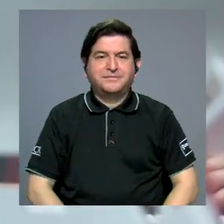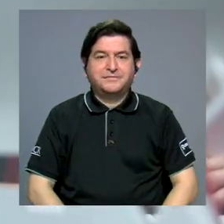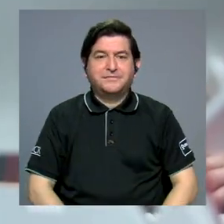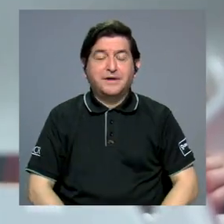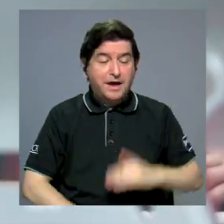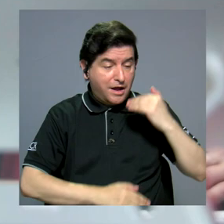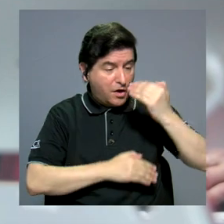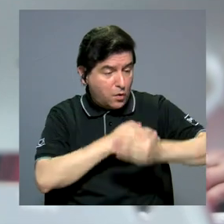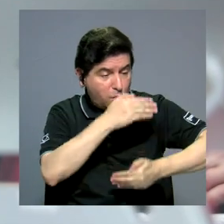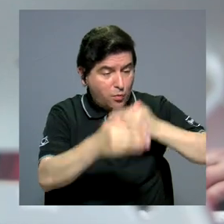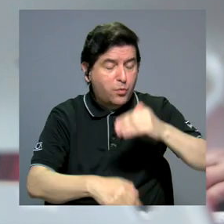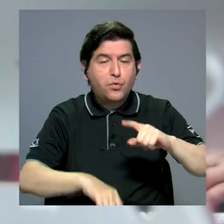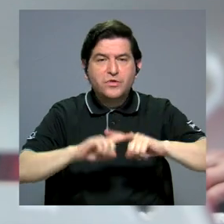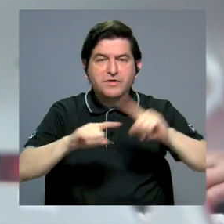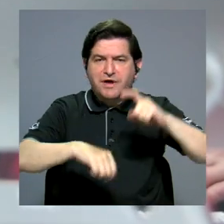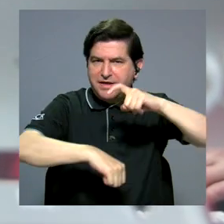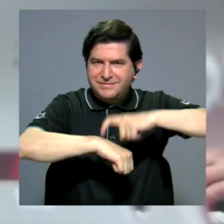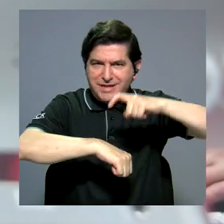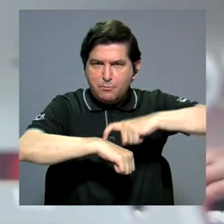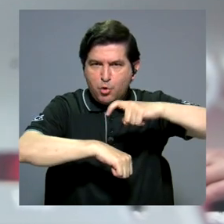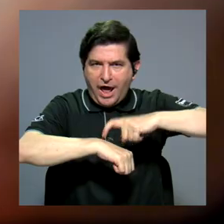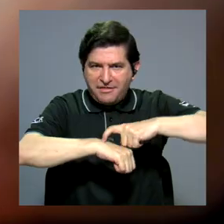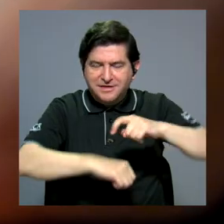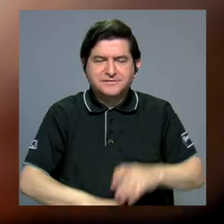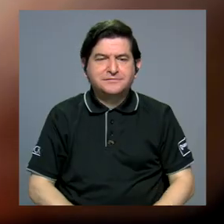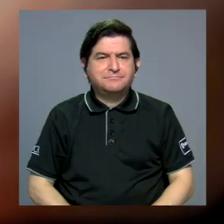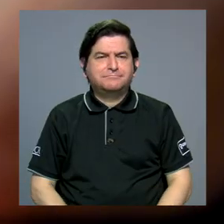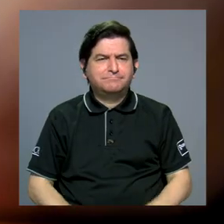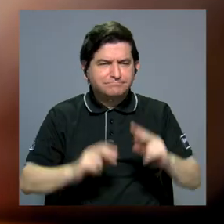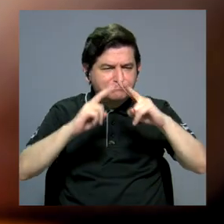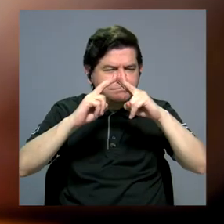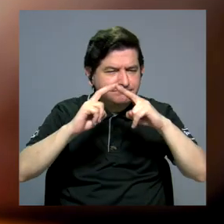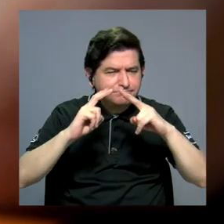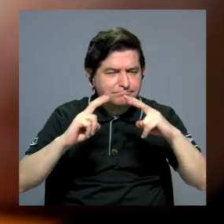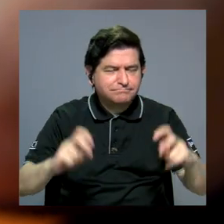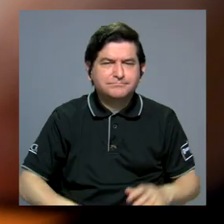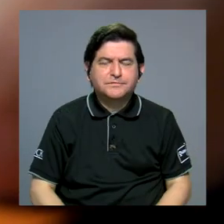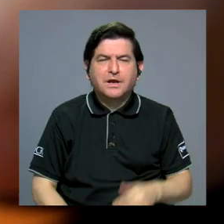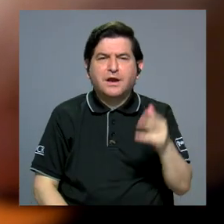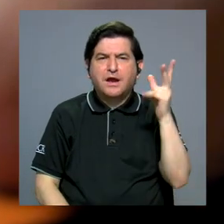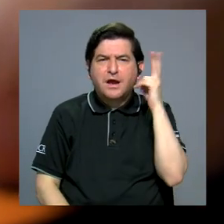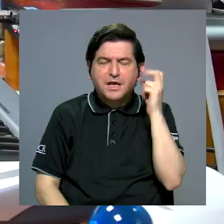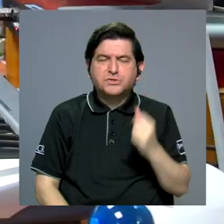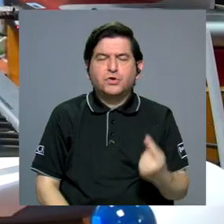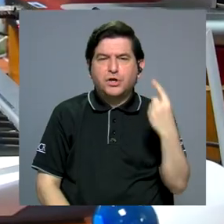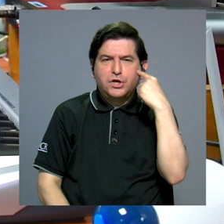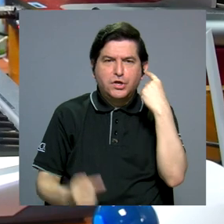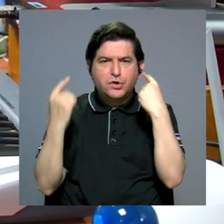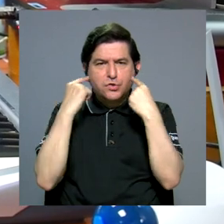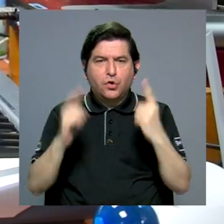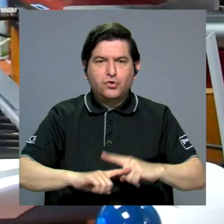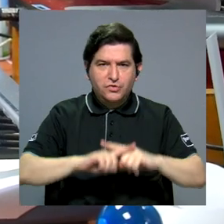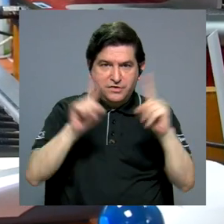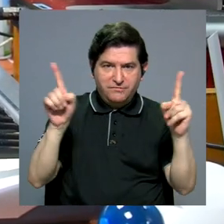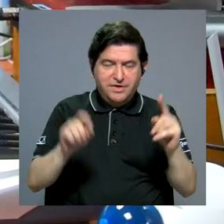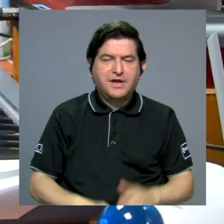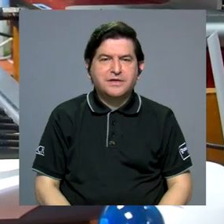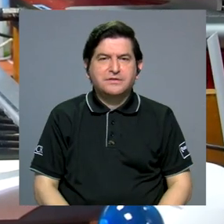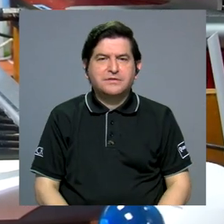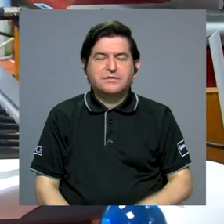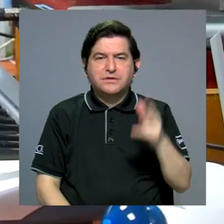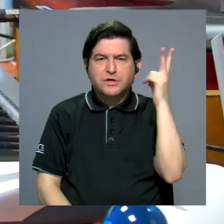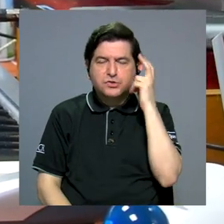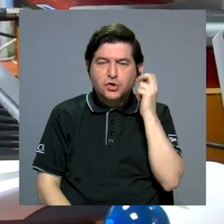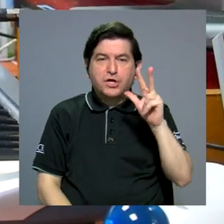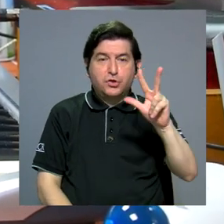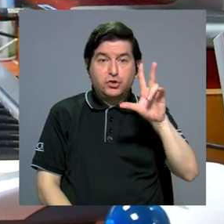Conforme han ido evolucionando las temporadas, se ha ido explorando lo que es el sonido binaural, la mezcla, los sonidos